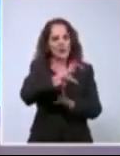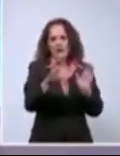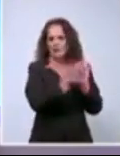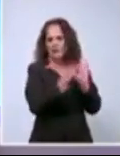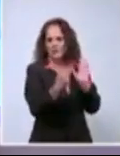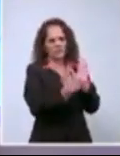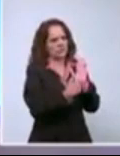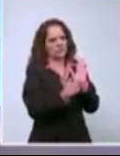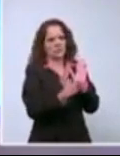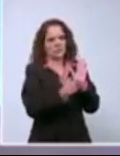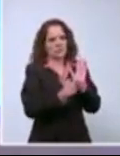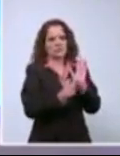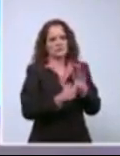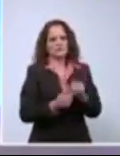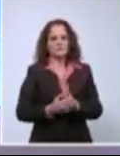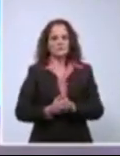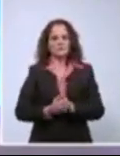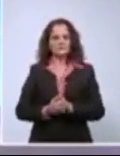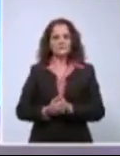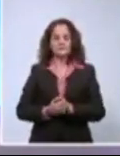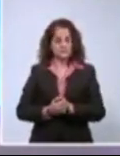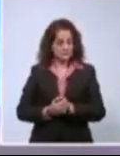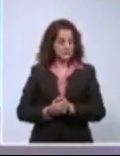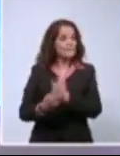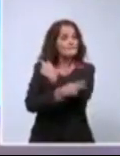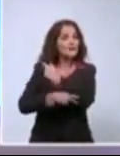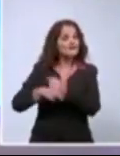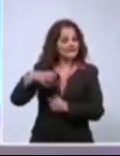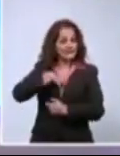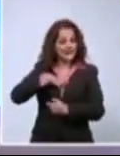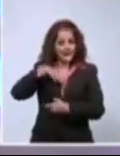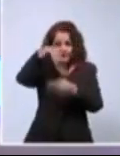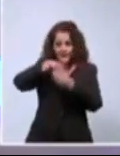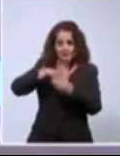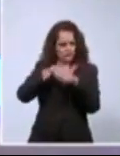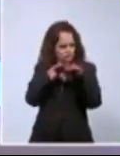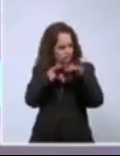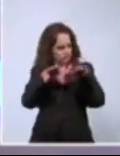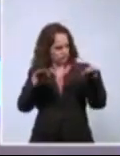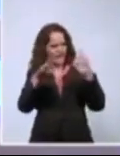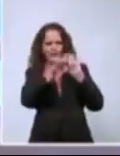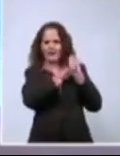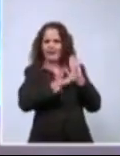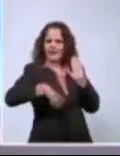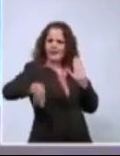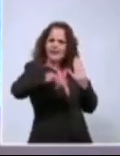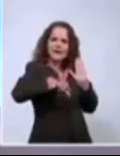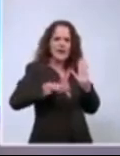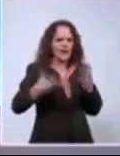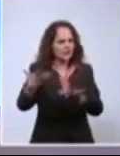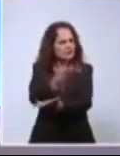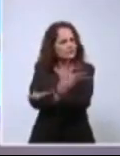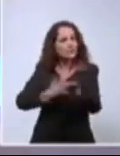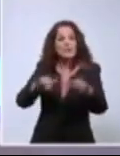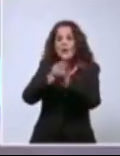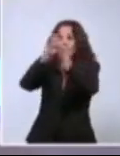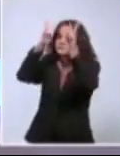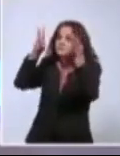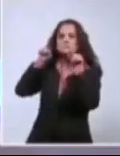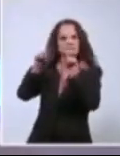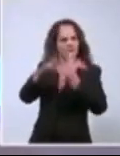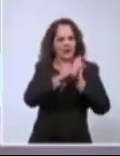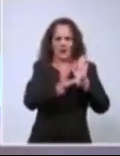Por cierto, no solo los países tienen normas para convivir. También las propias redes sociales tienen normas. ¿Se